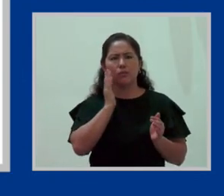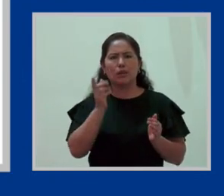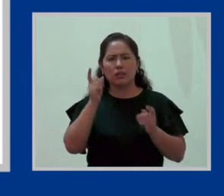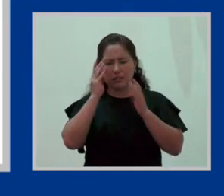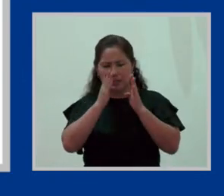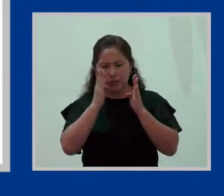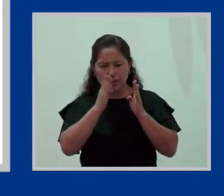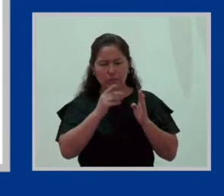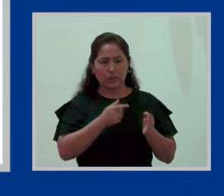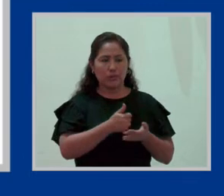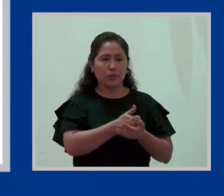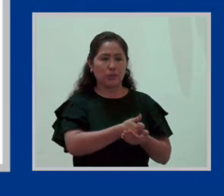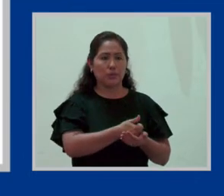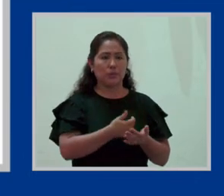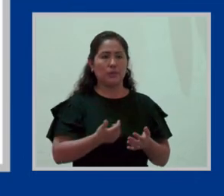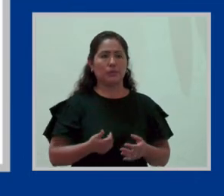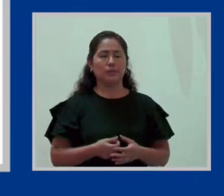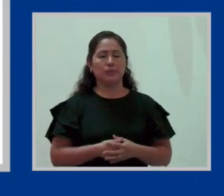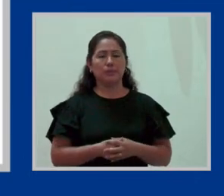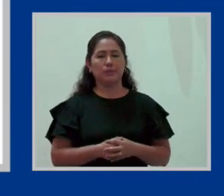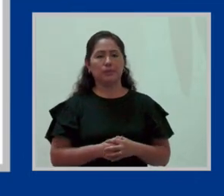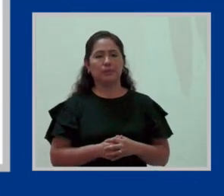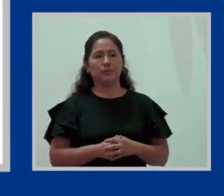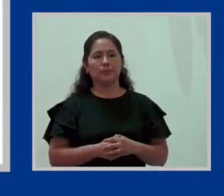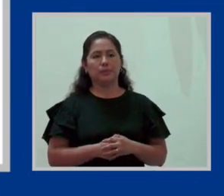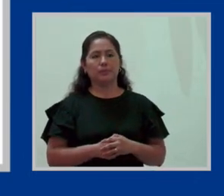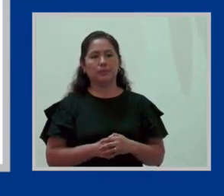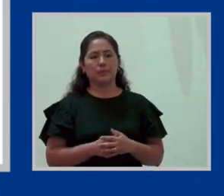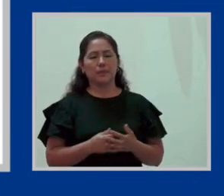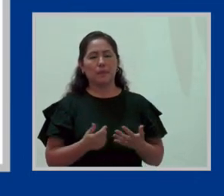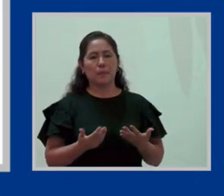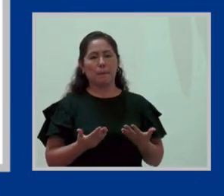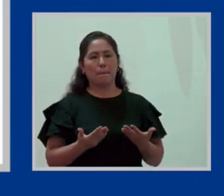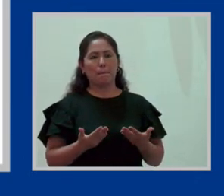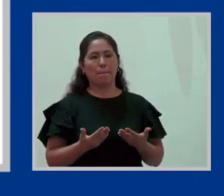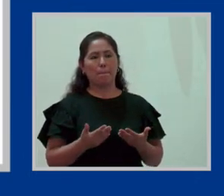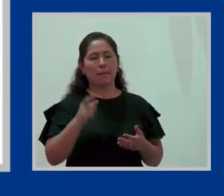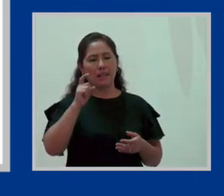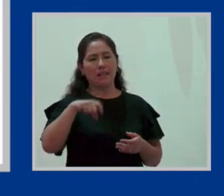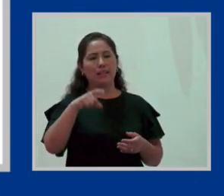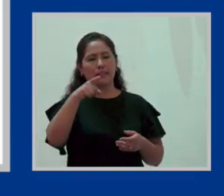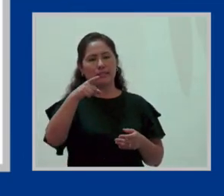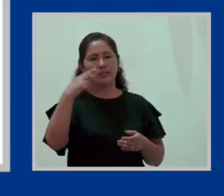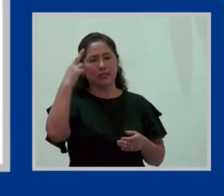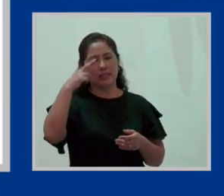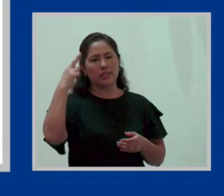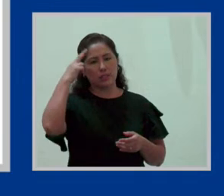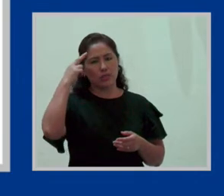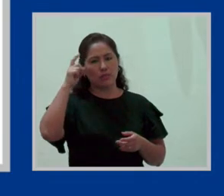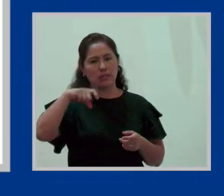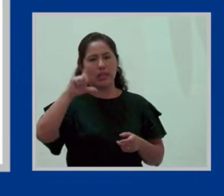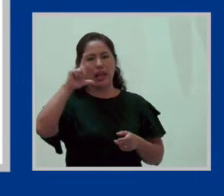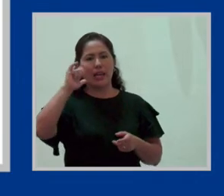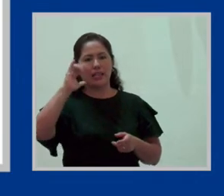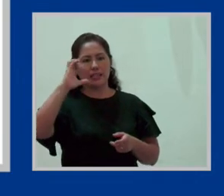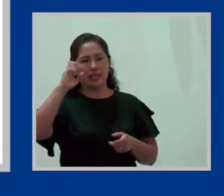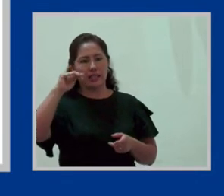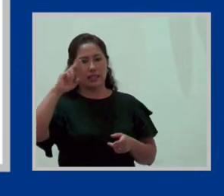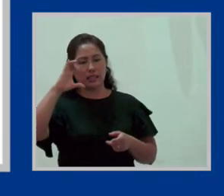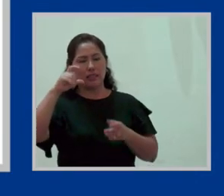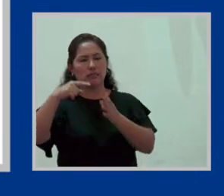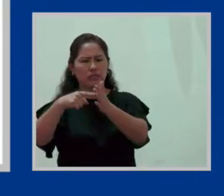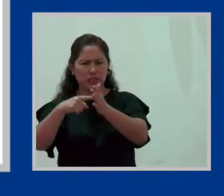atención. Entonces, sin perjuicio de ello, se tienen esas licencias y son exigibles y son